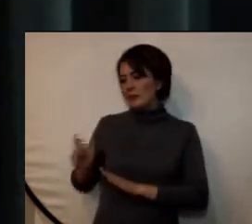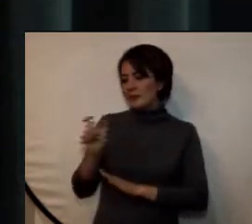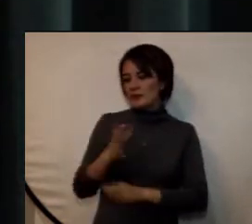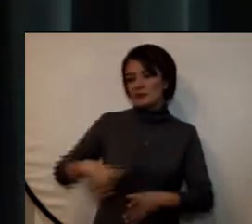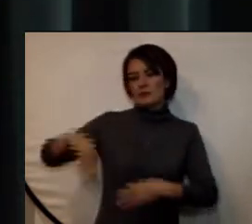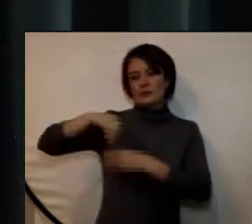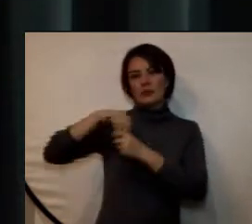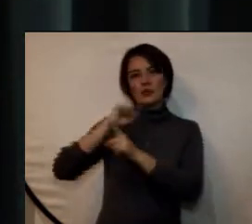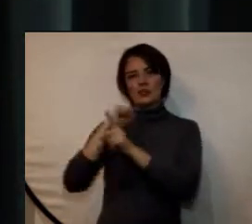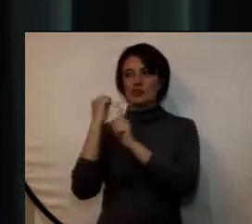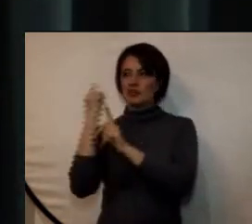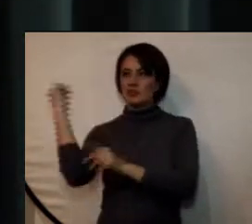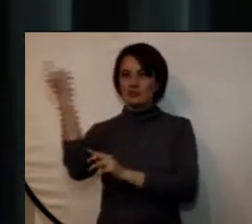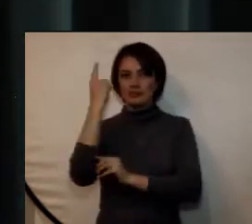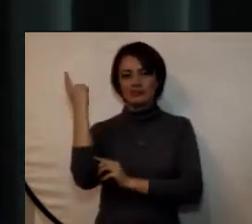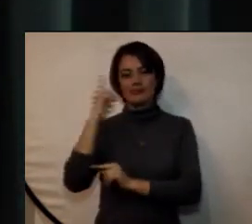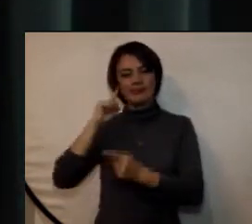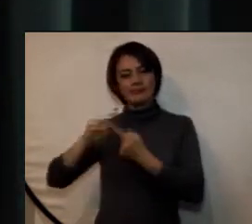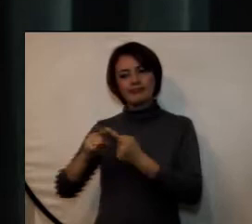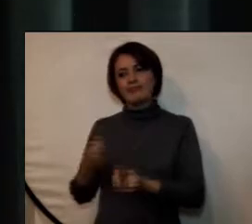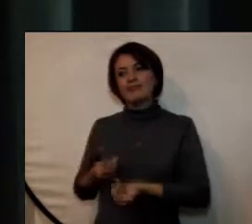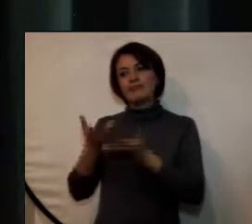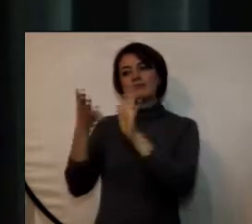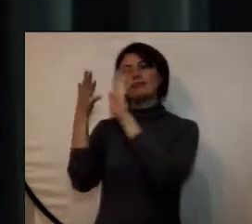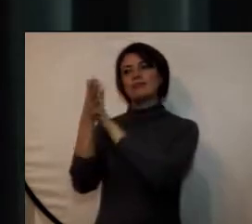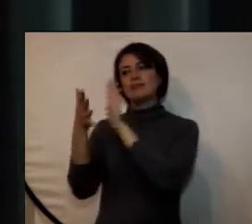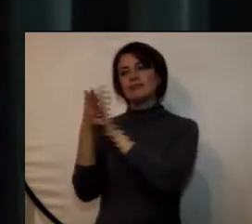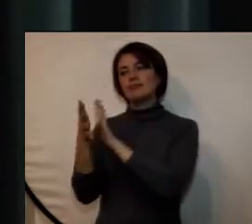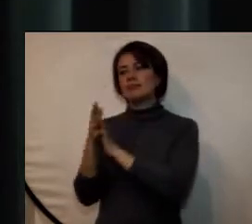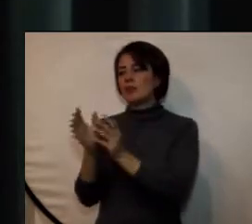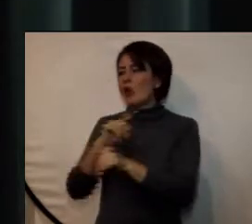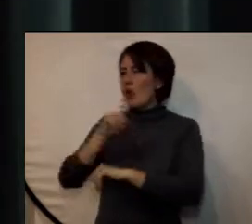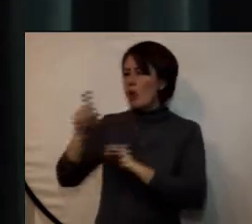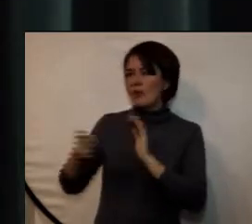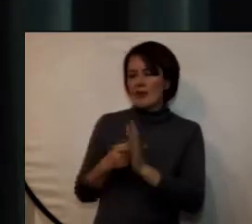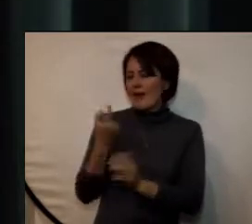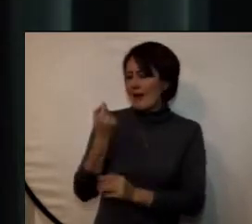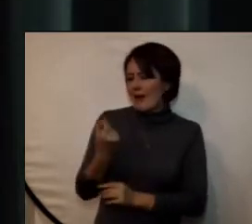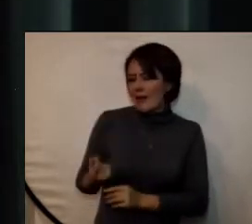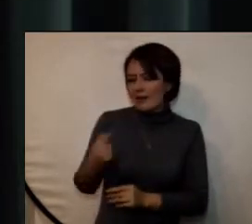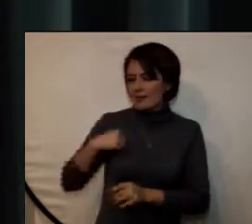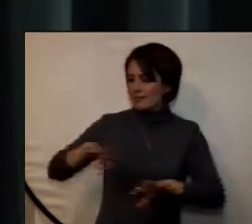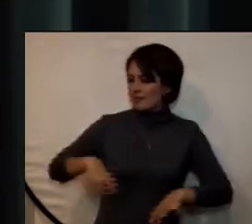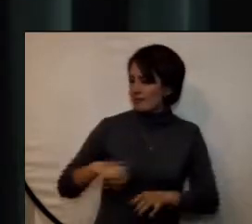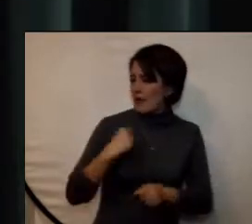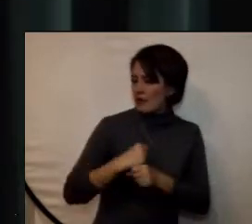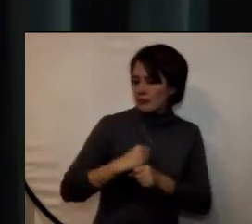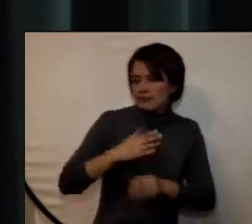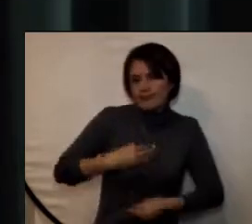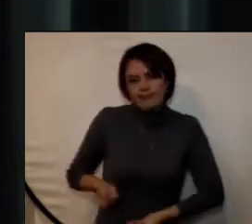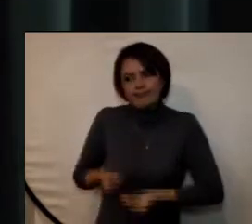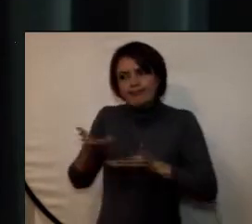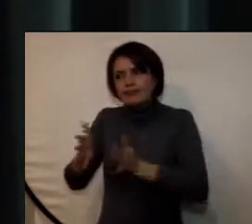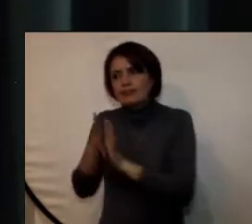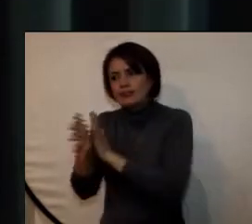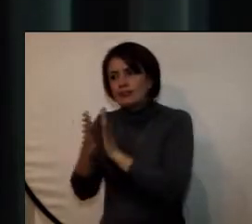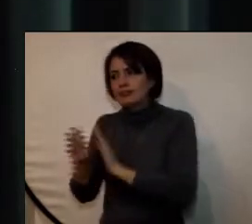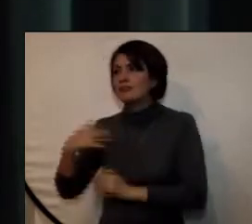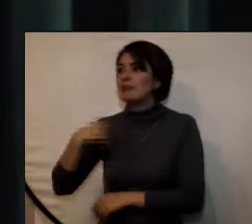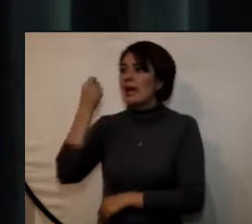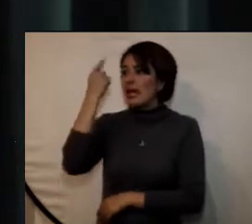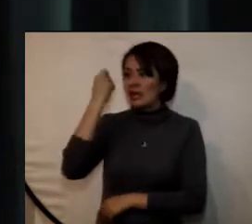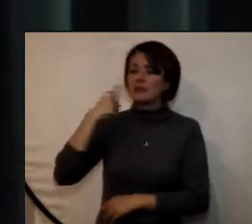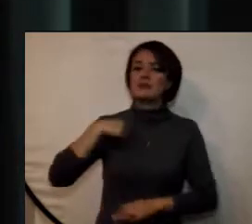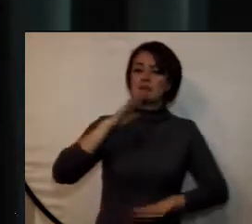sociedad en general estén enterados de los pormenores de mi gestión y entiendan muchas veces de los